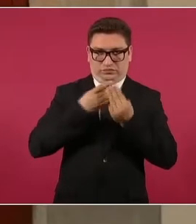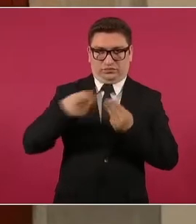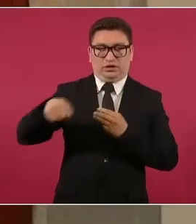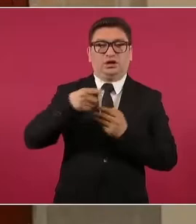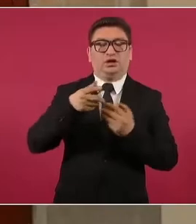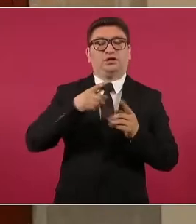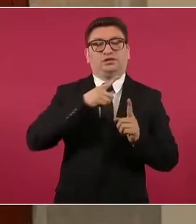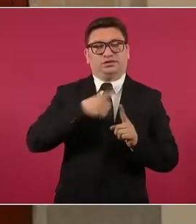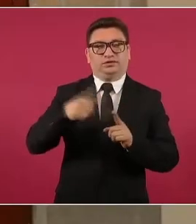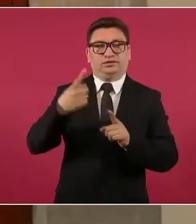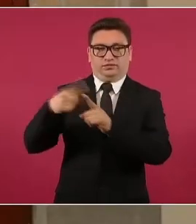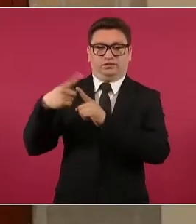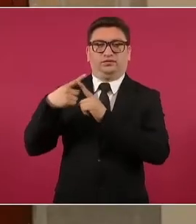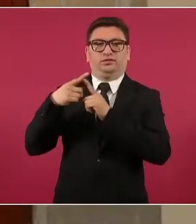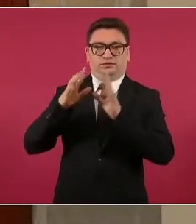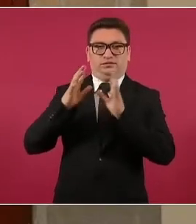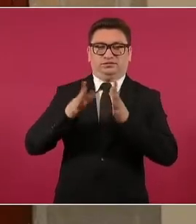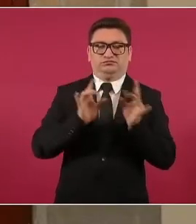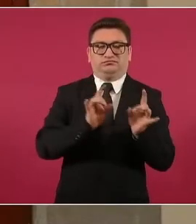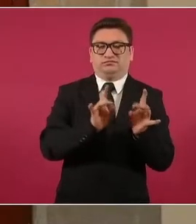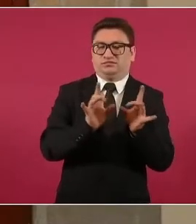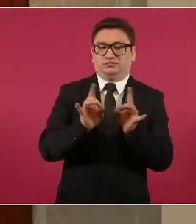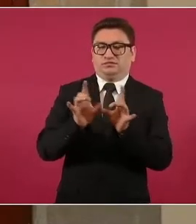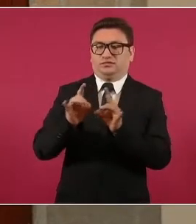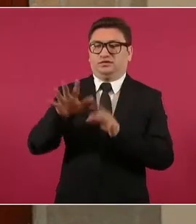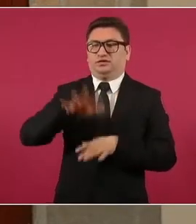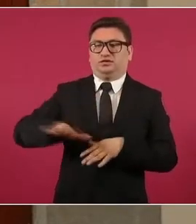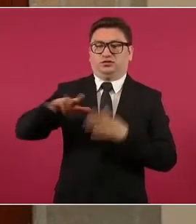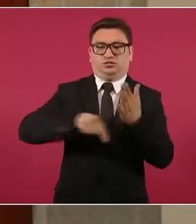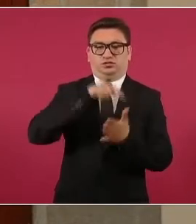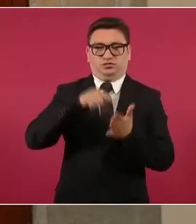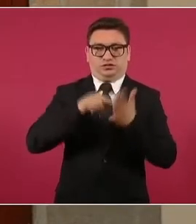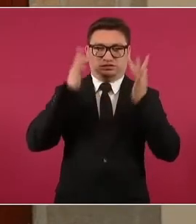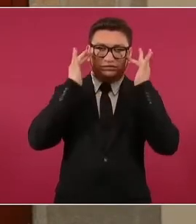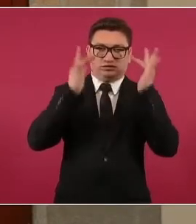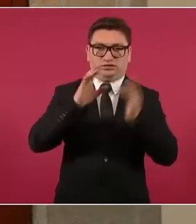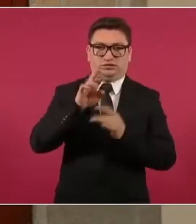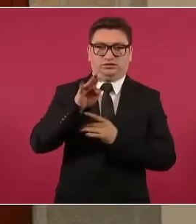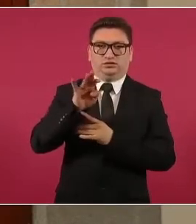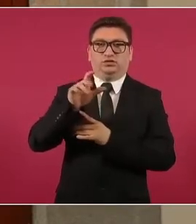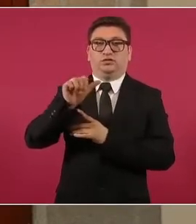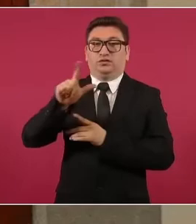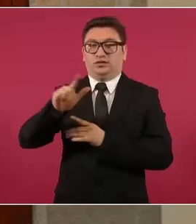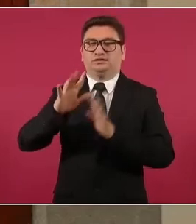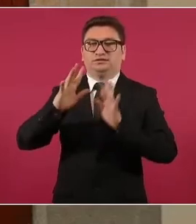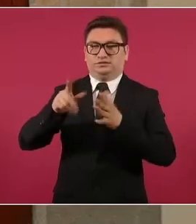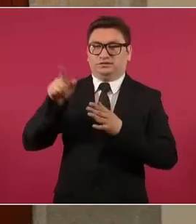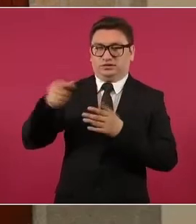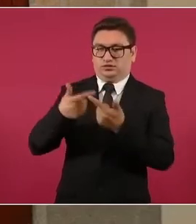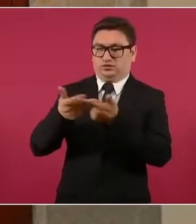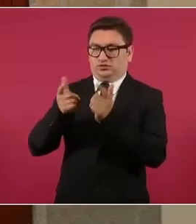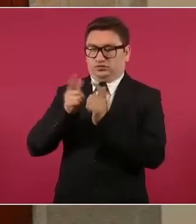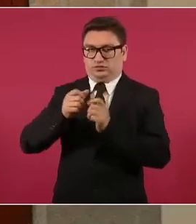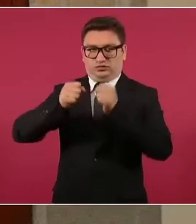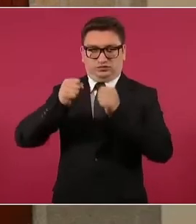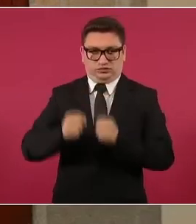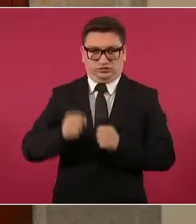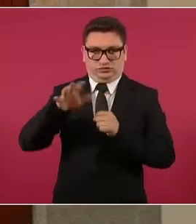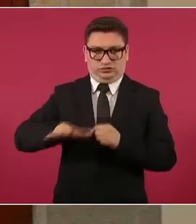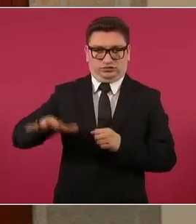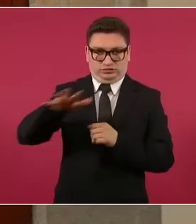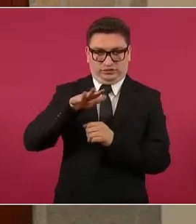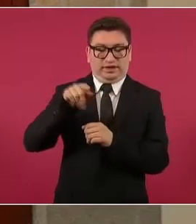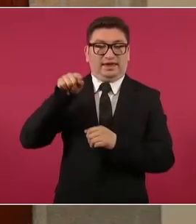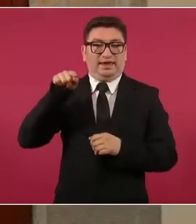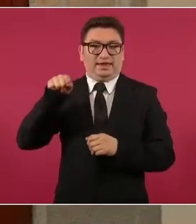habido diferentes eventos en San Cristóbal, ya hay un grupo de la Secretaría de Seguridad del Estado actuando,